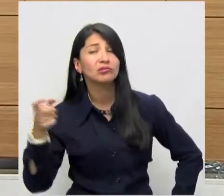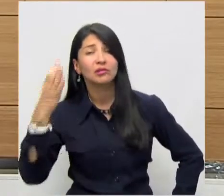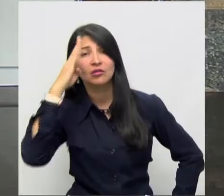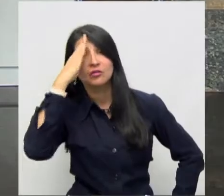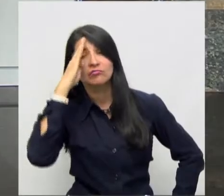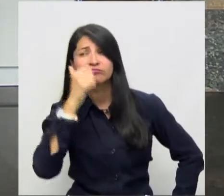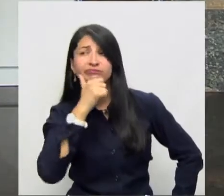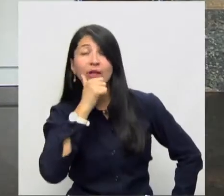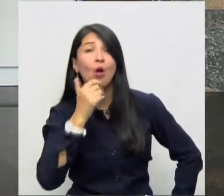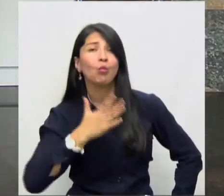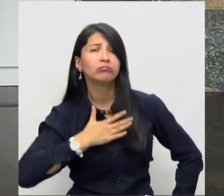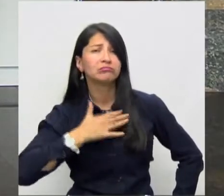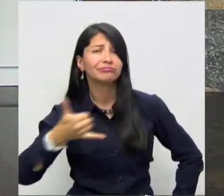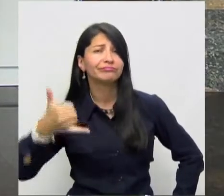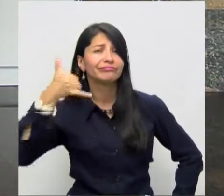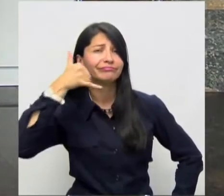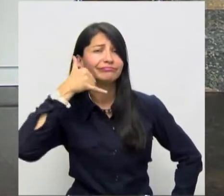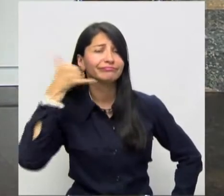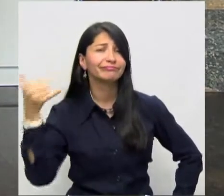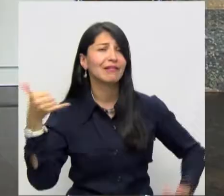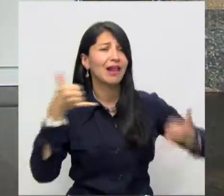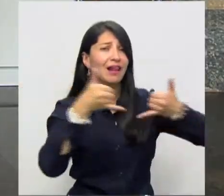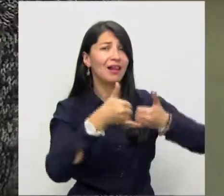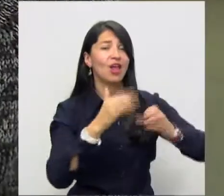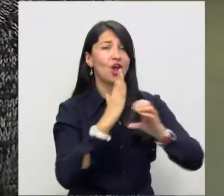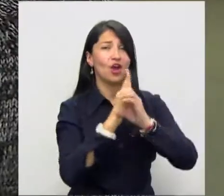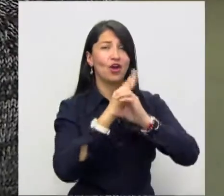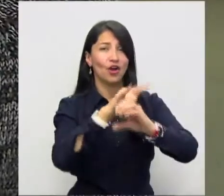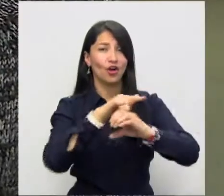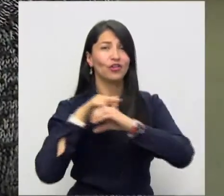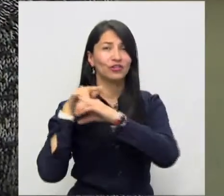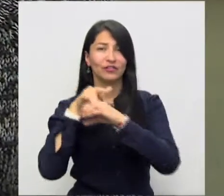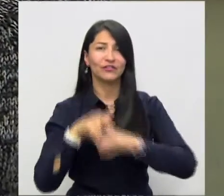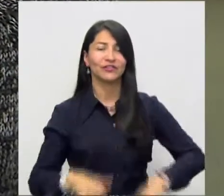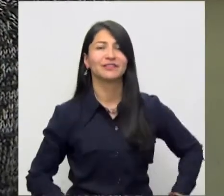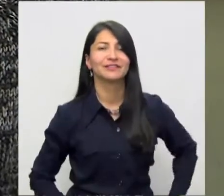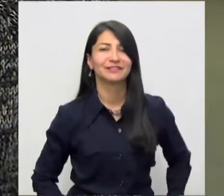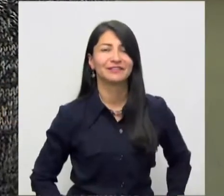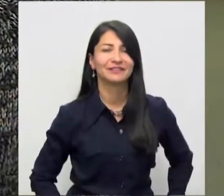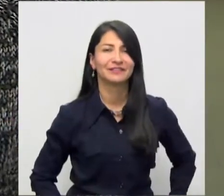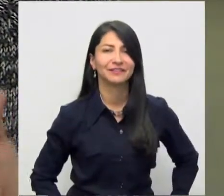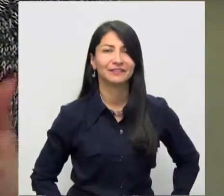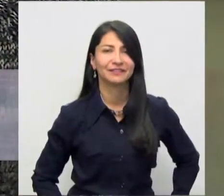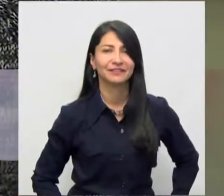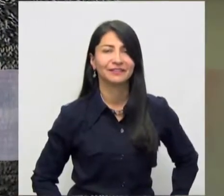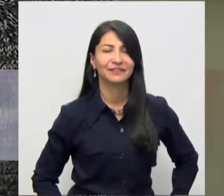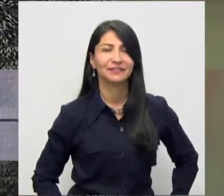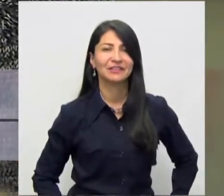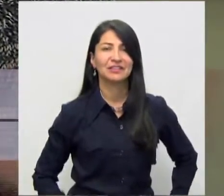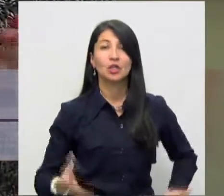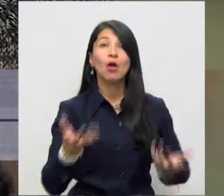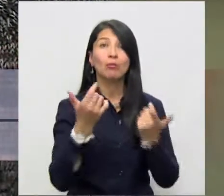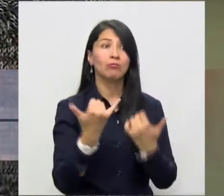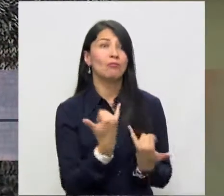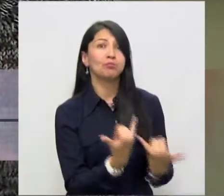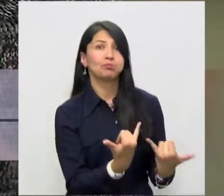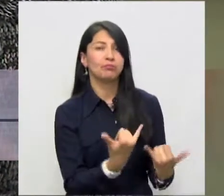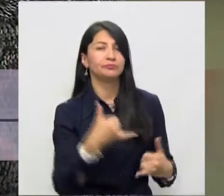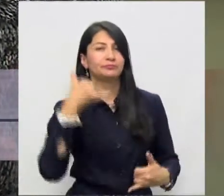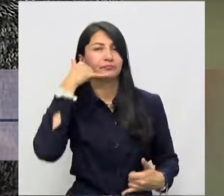inquietudes de los colombianos ante la Contraloría General. Vamos a tener una línea telefónica que